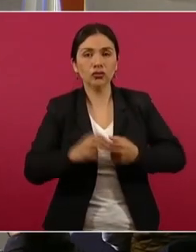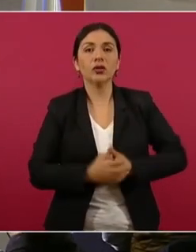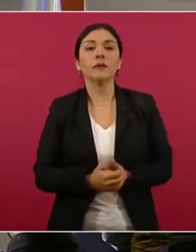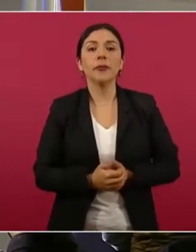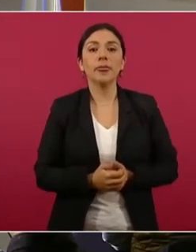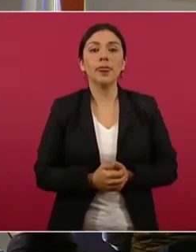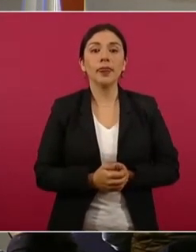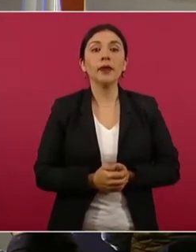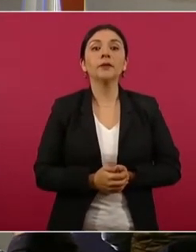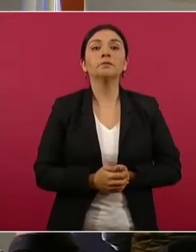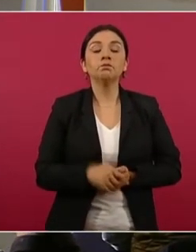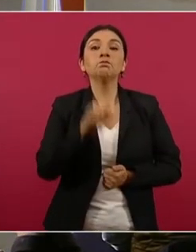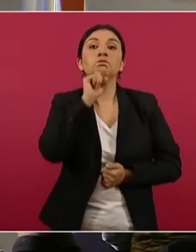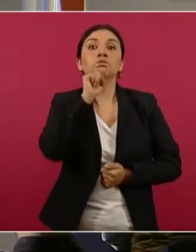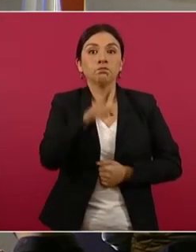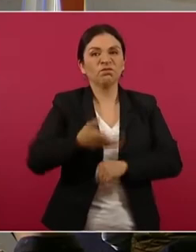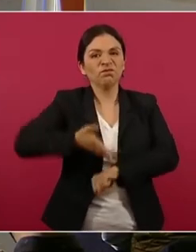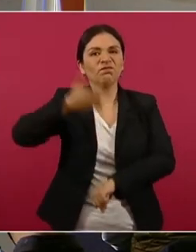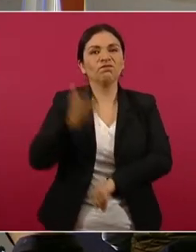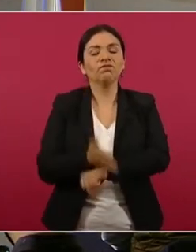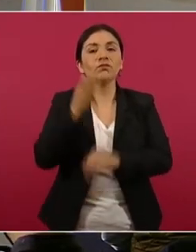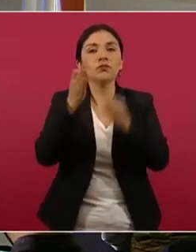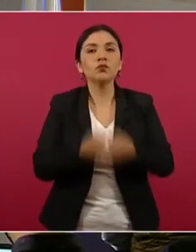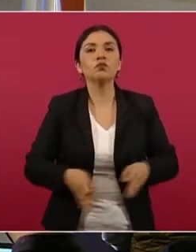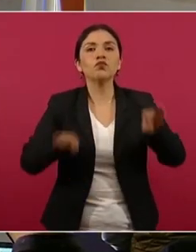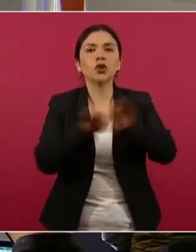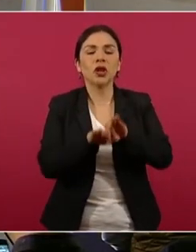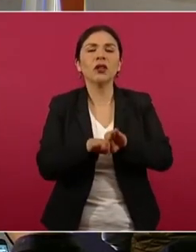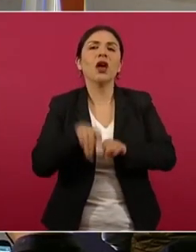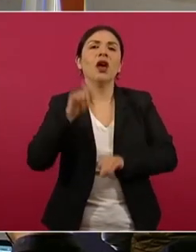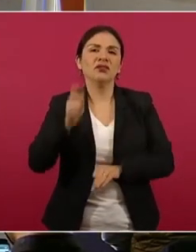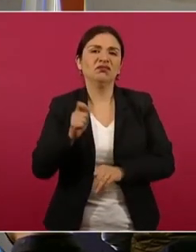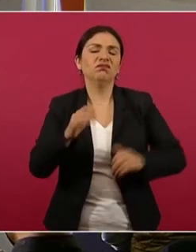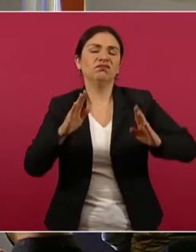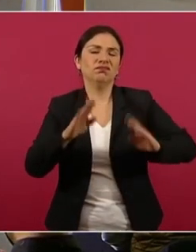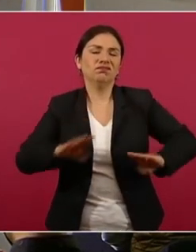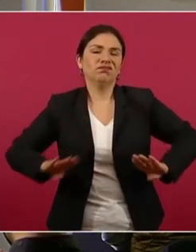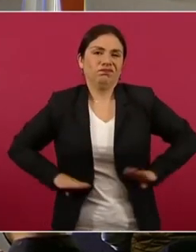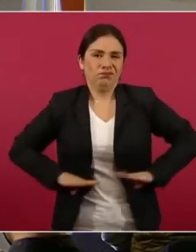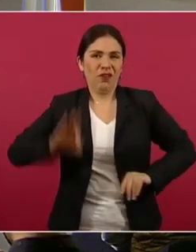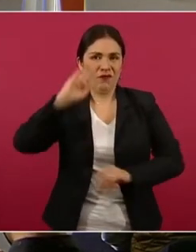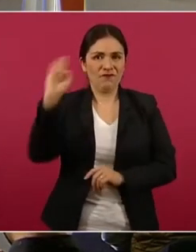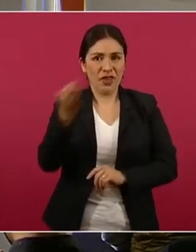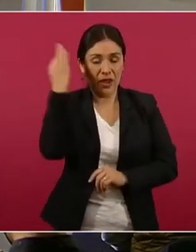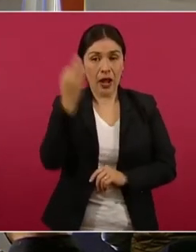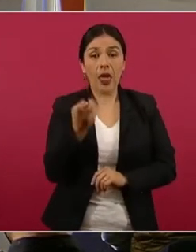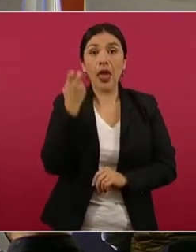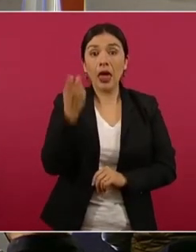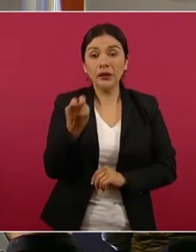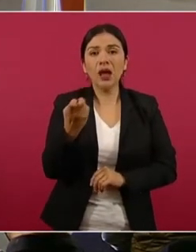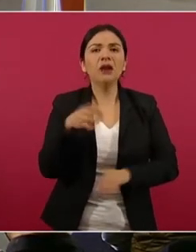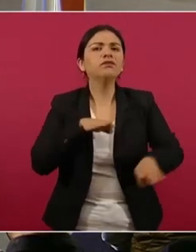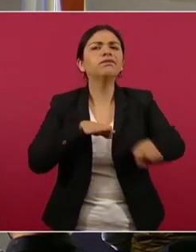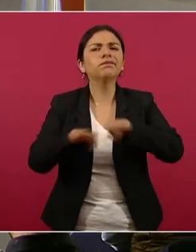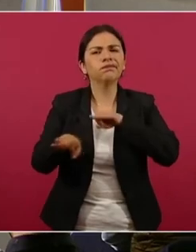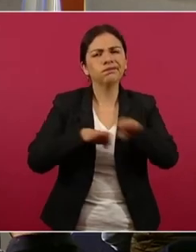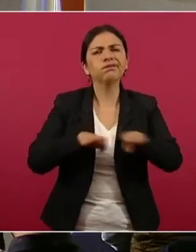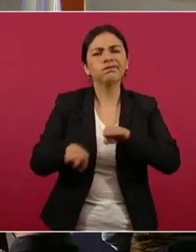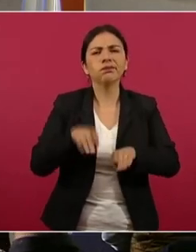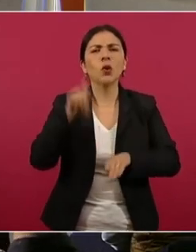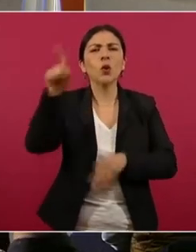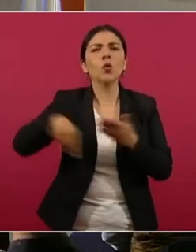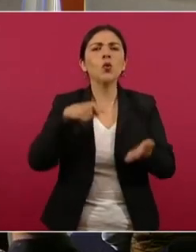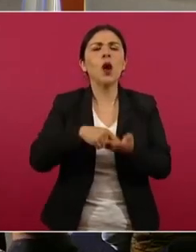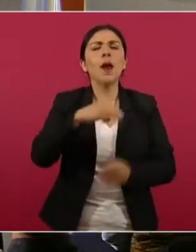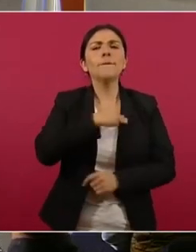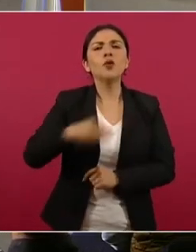informamos de una sentencia relevante en el fuero federal. Esta fue una operación en el